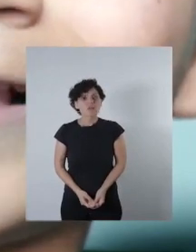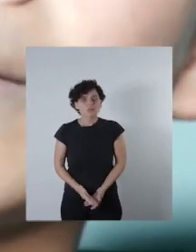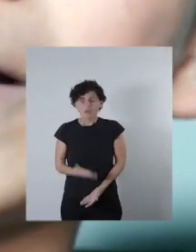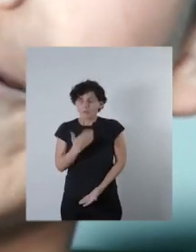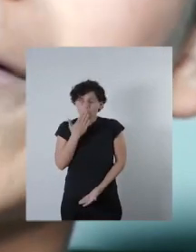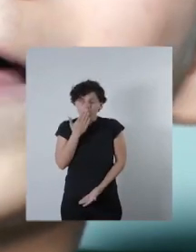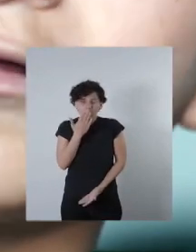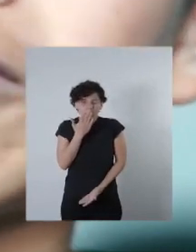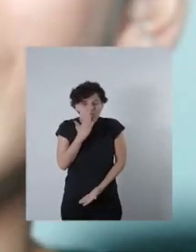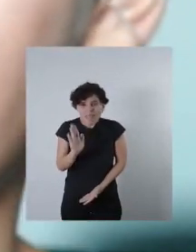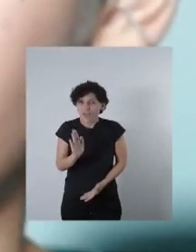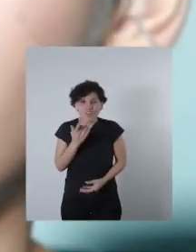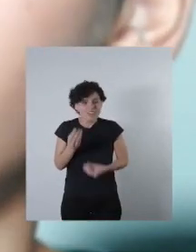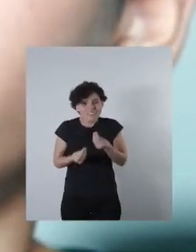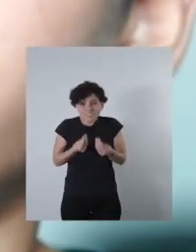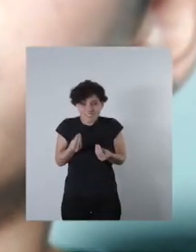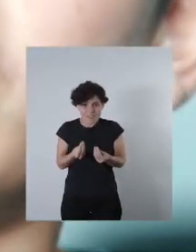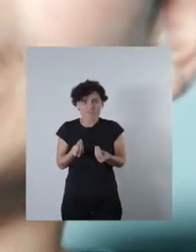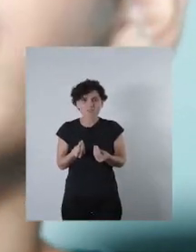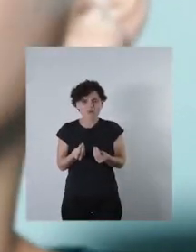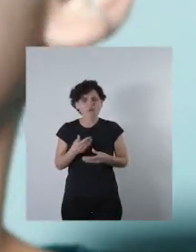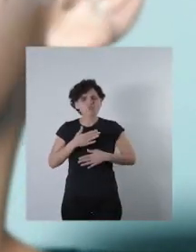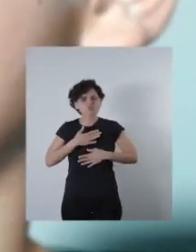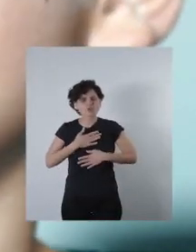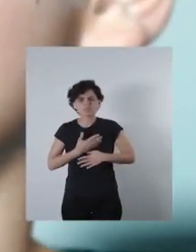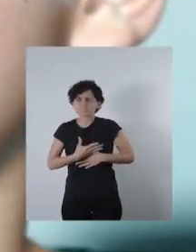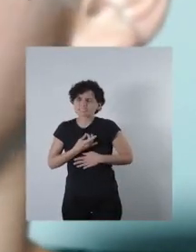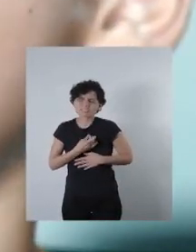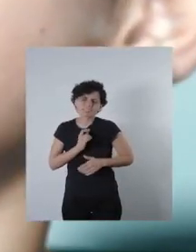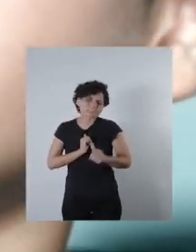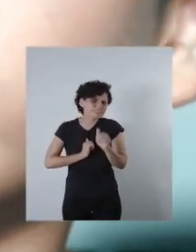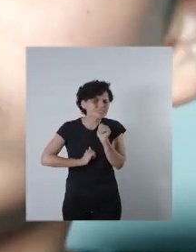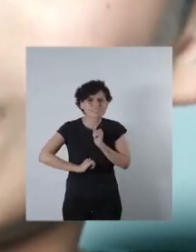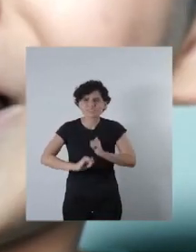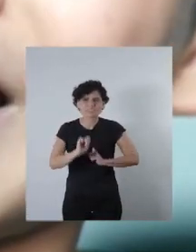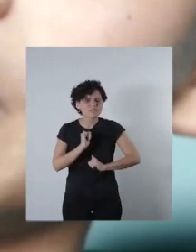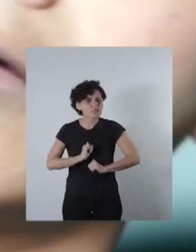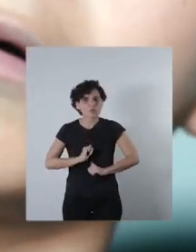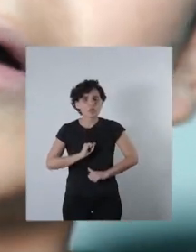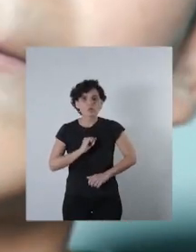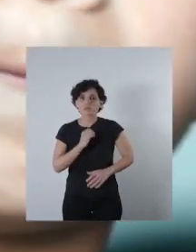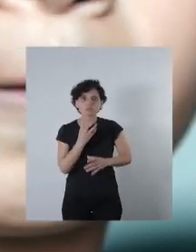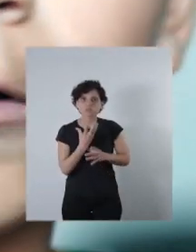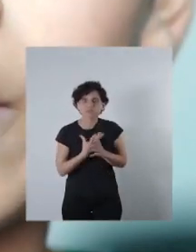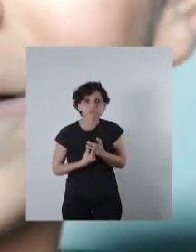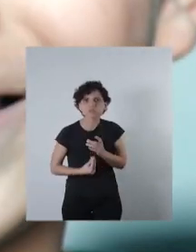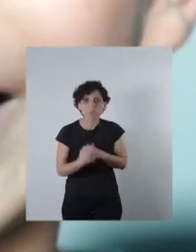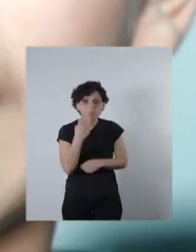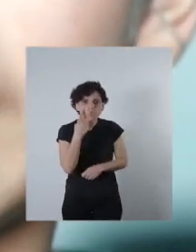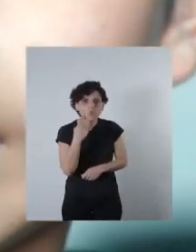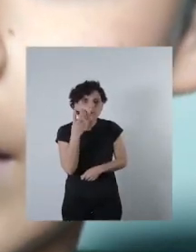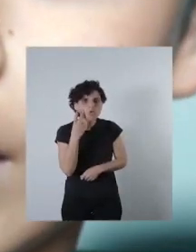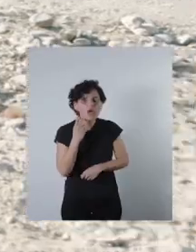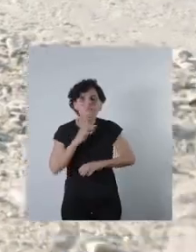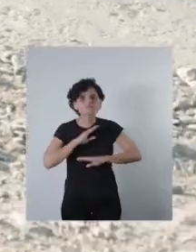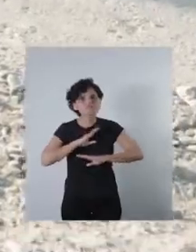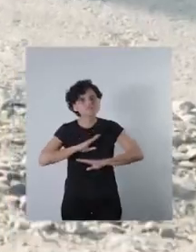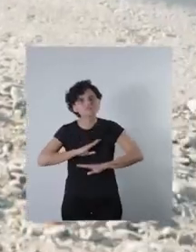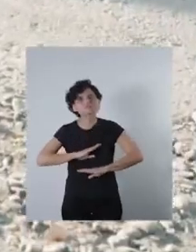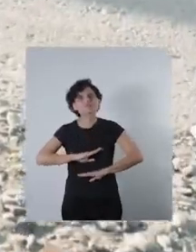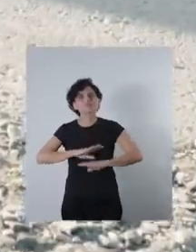Y lo mejor es todo que puede salir de esa tortura en pocos días.